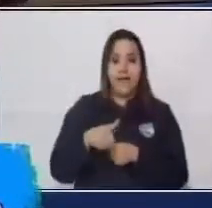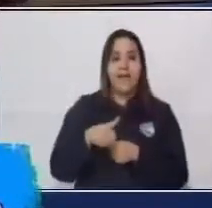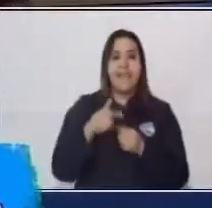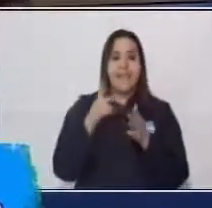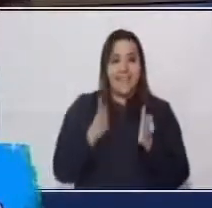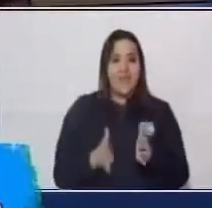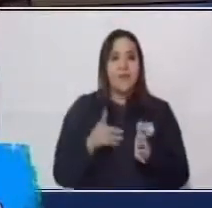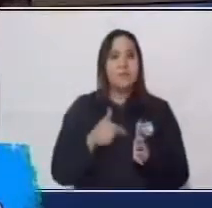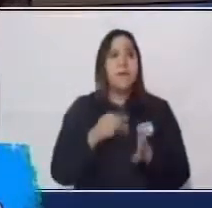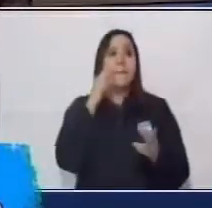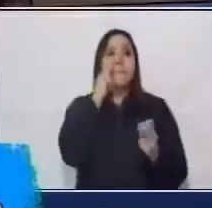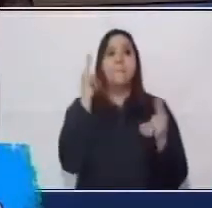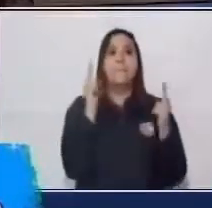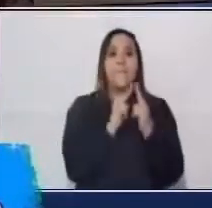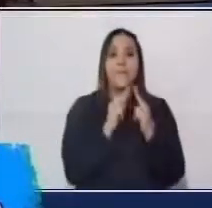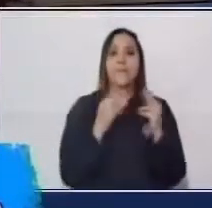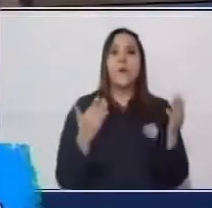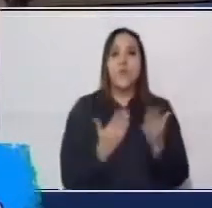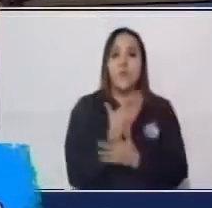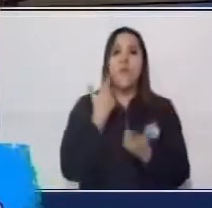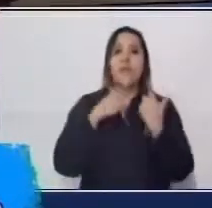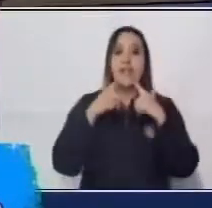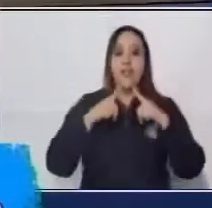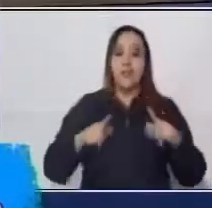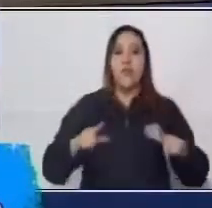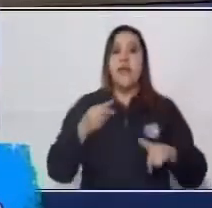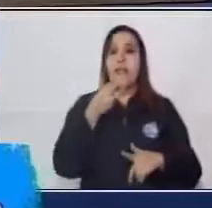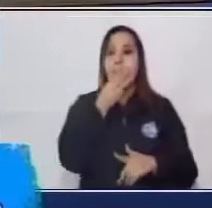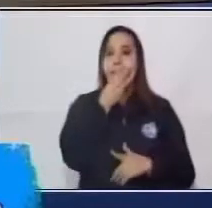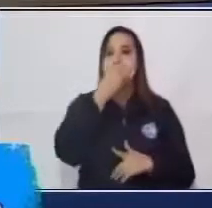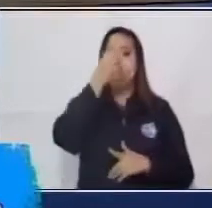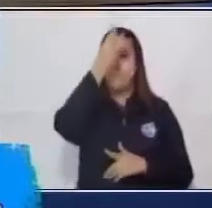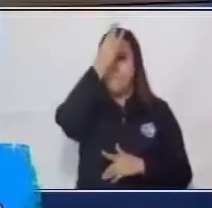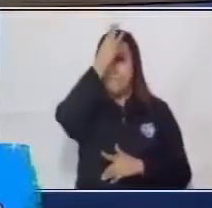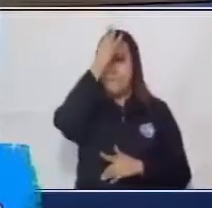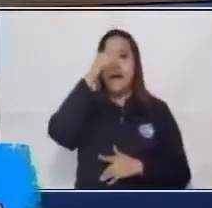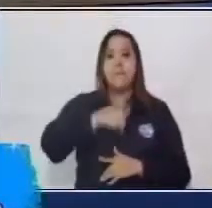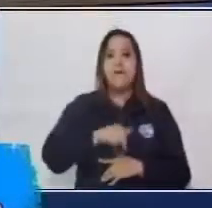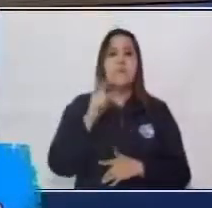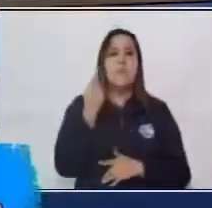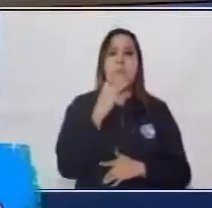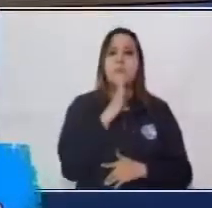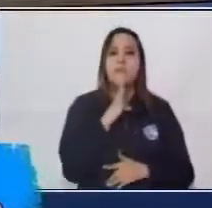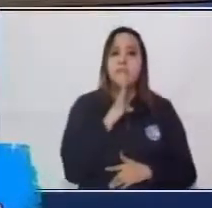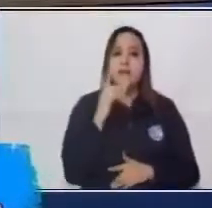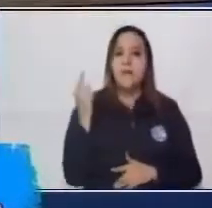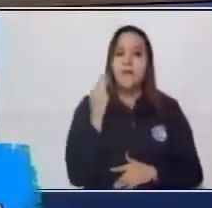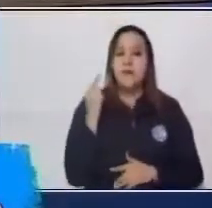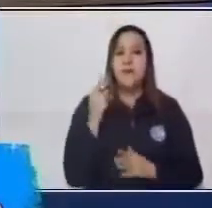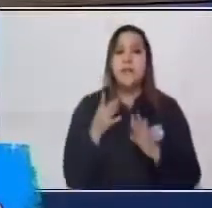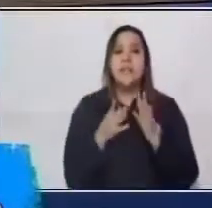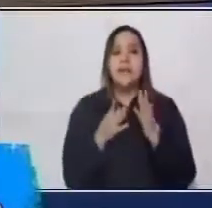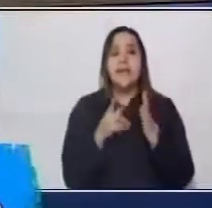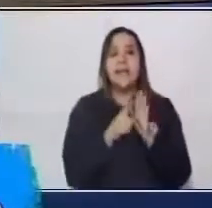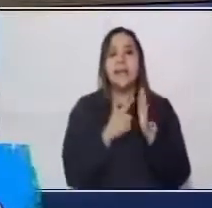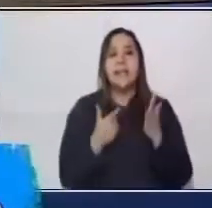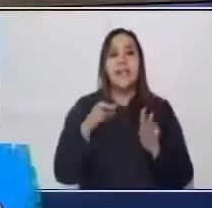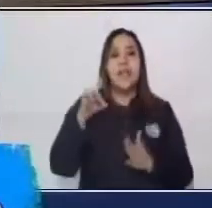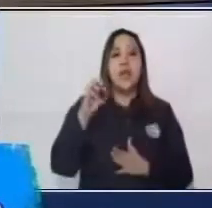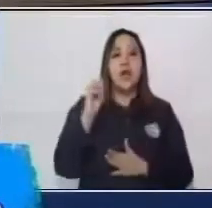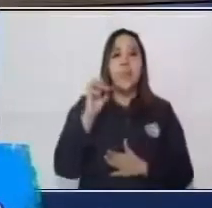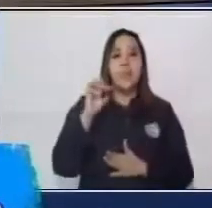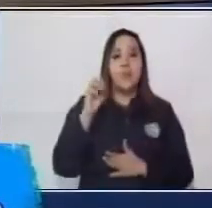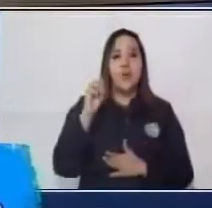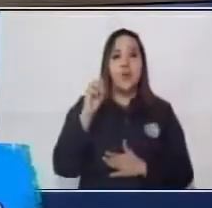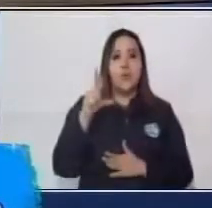precolombina maya. En este caso vamos a hablar un poco de la obra del popolvú. Y